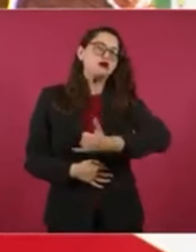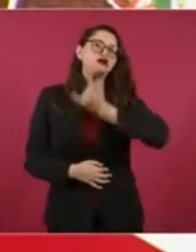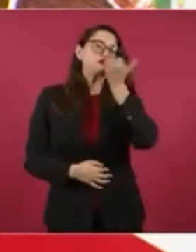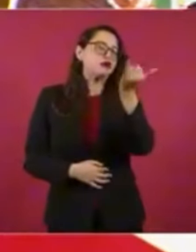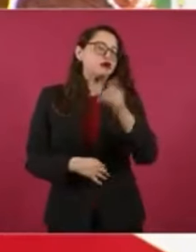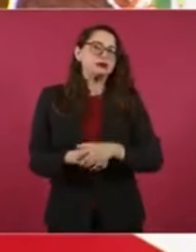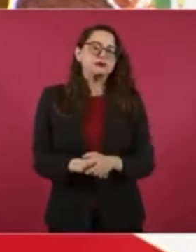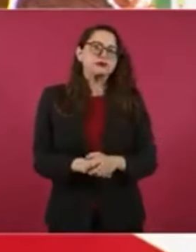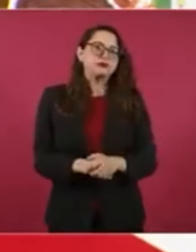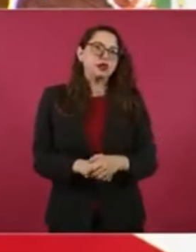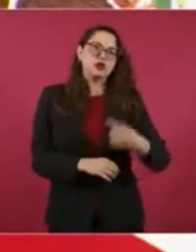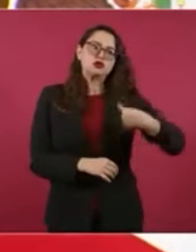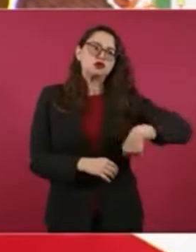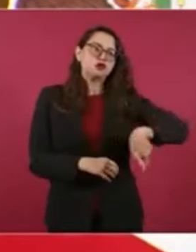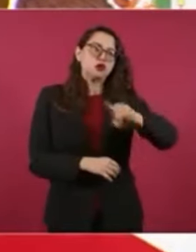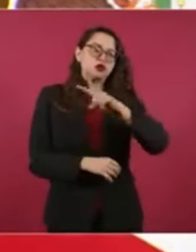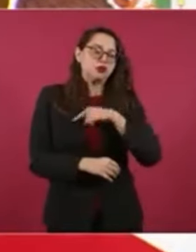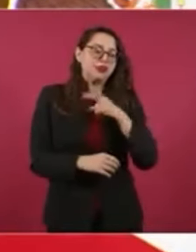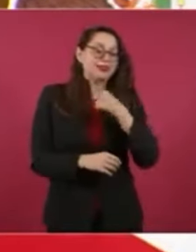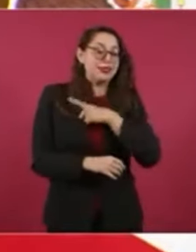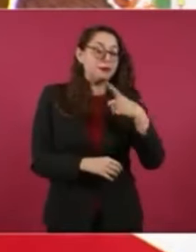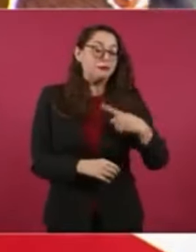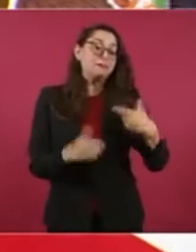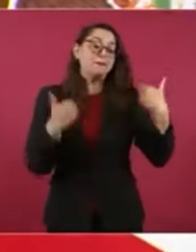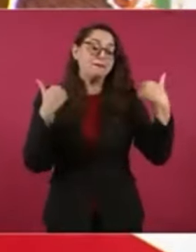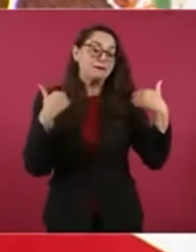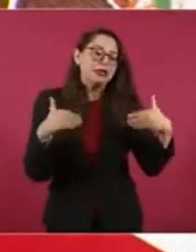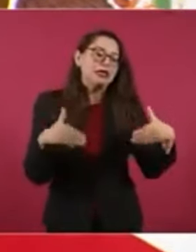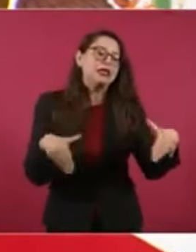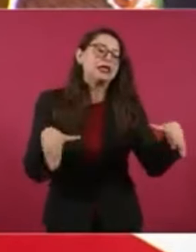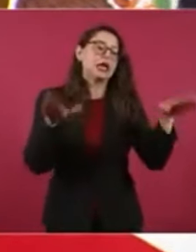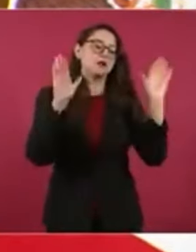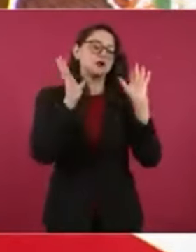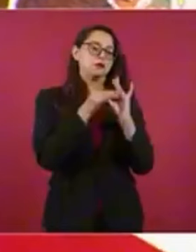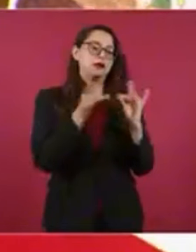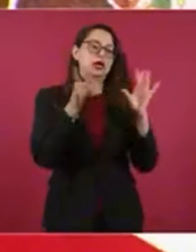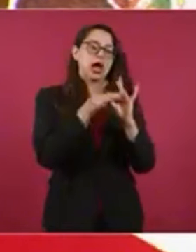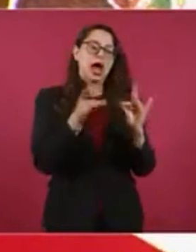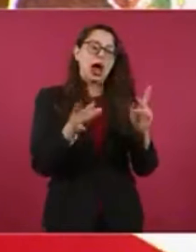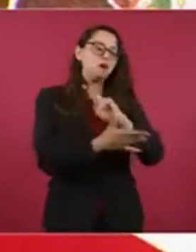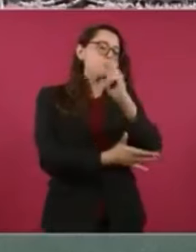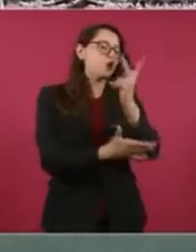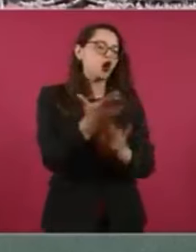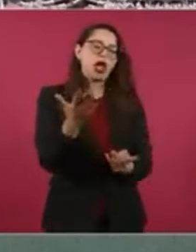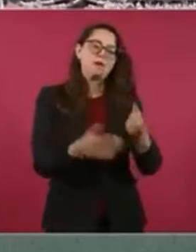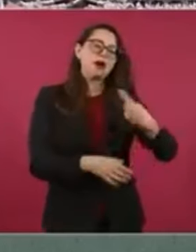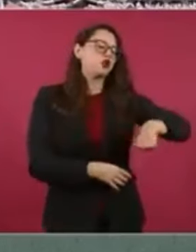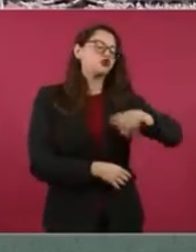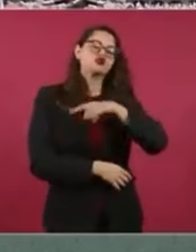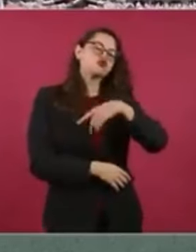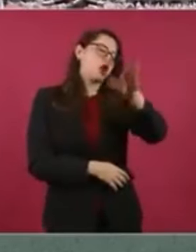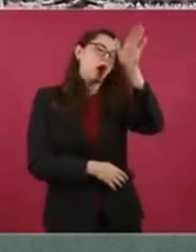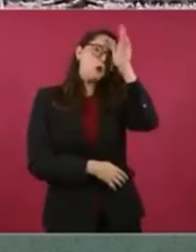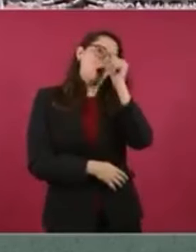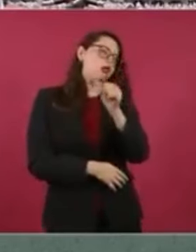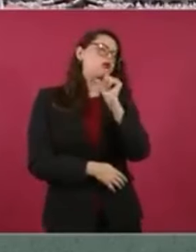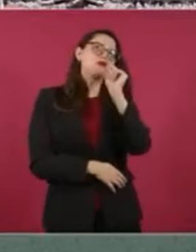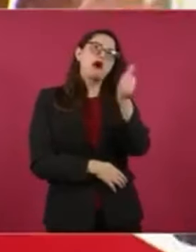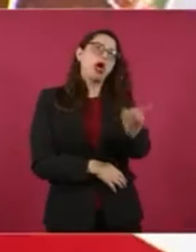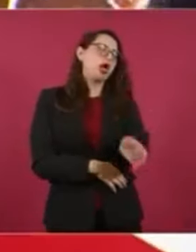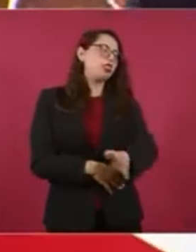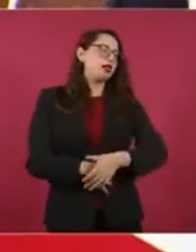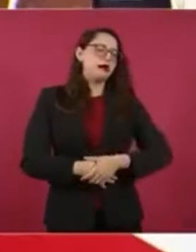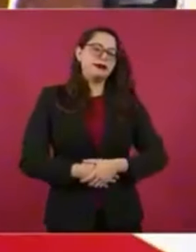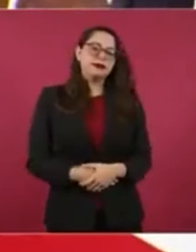no puntualizaron, no definieron que ellos no estaban de acuerdo con los programas de bienestar,